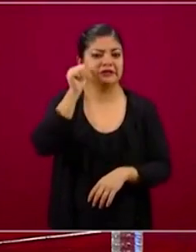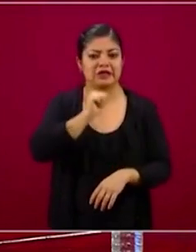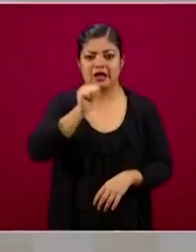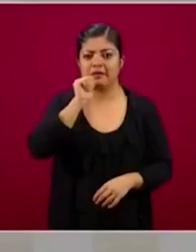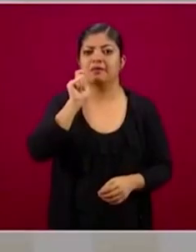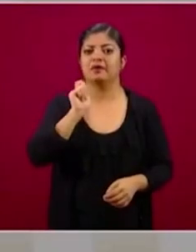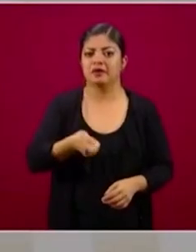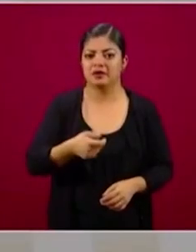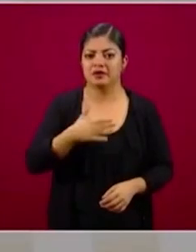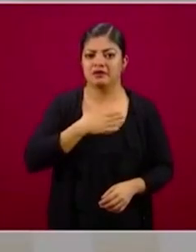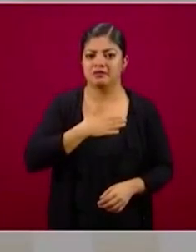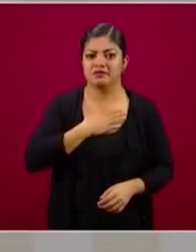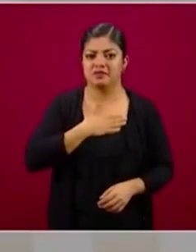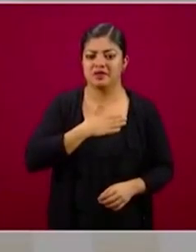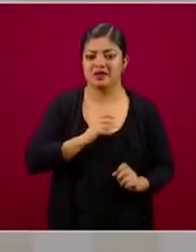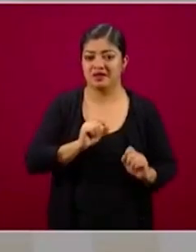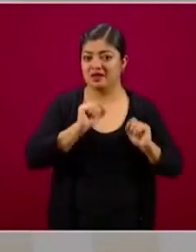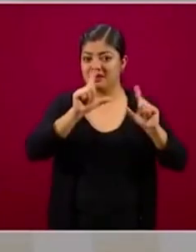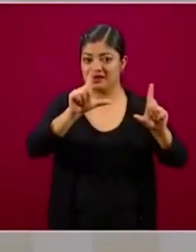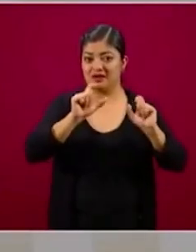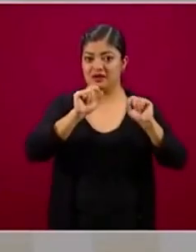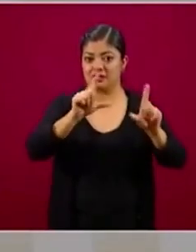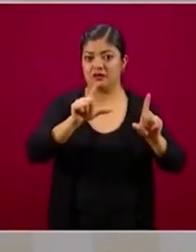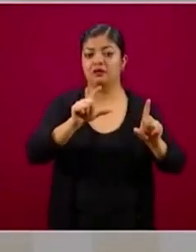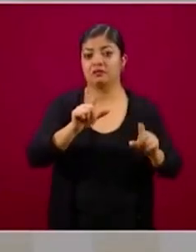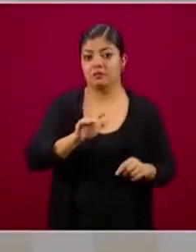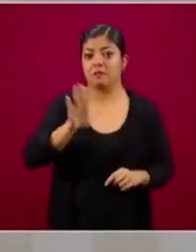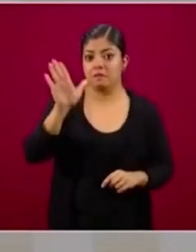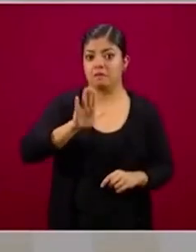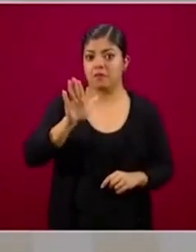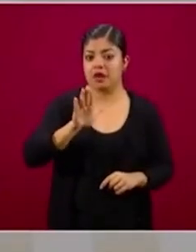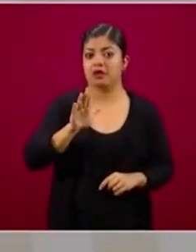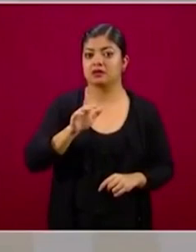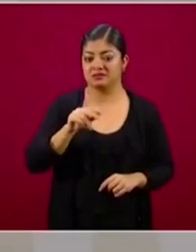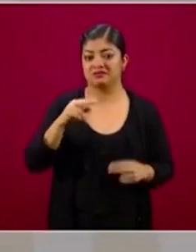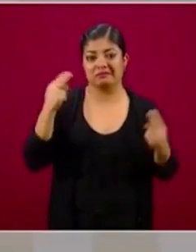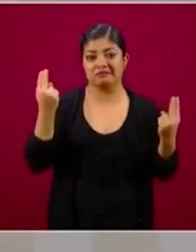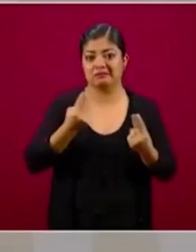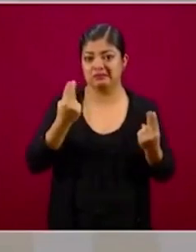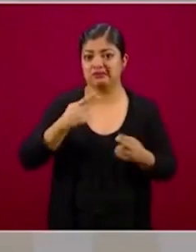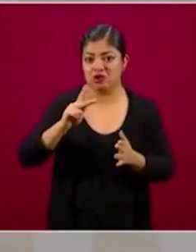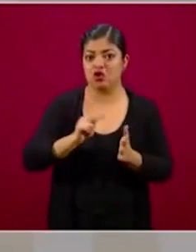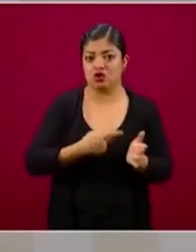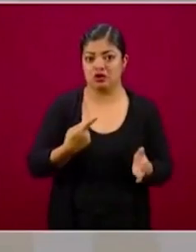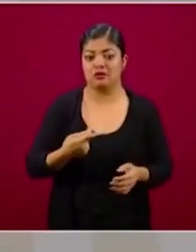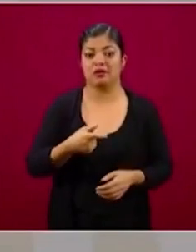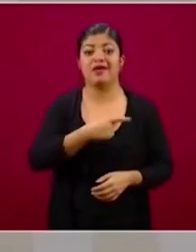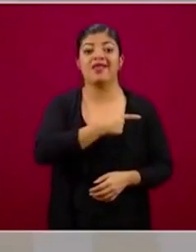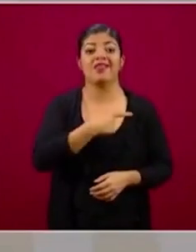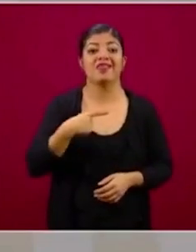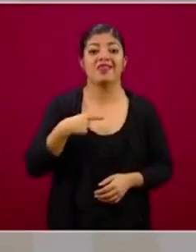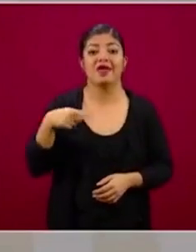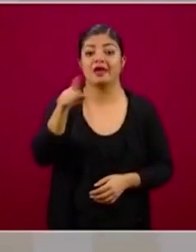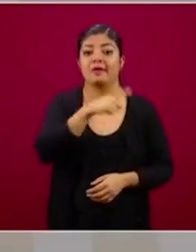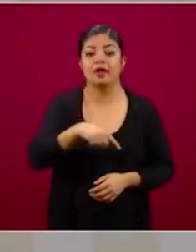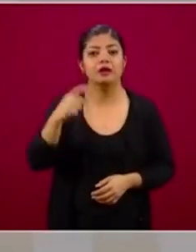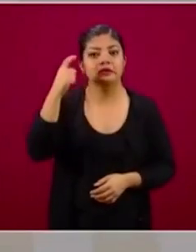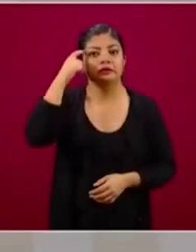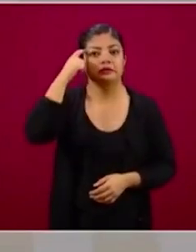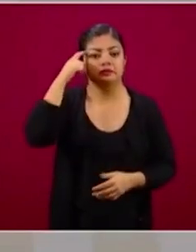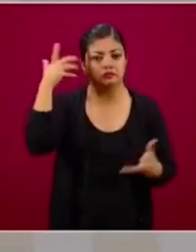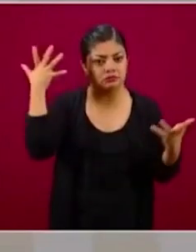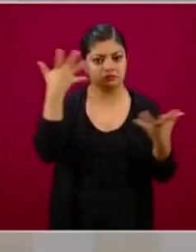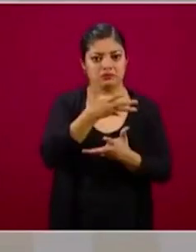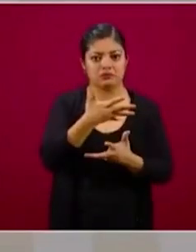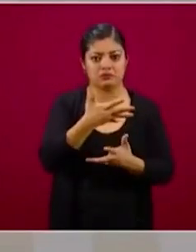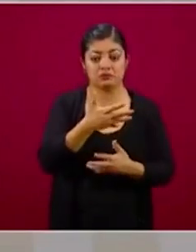cada una de mis presentaciones, pues parece que siguen siendo necesarios. Tenemos que estar conscientes que